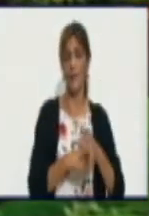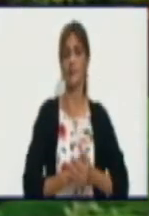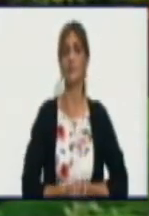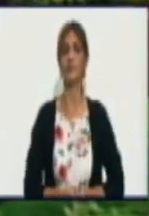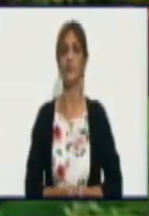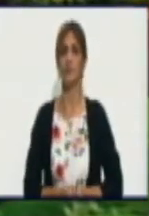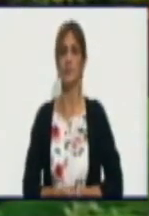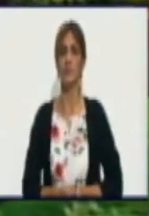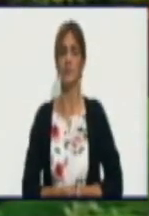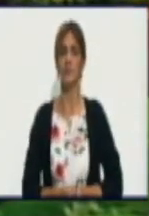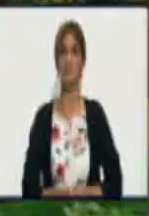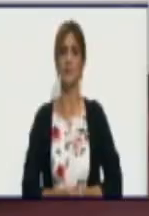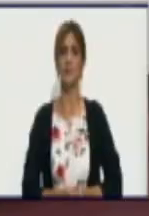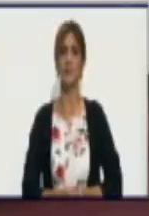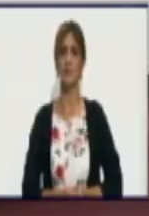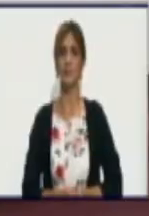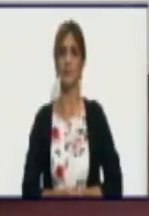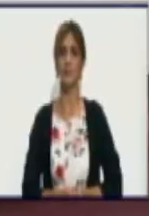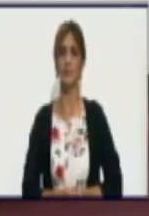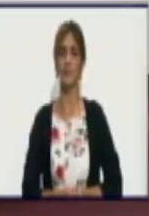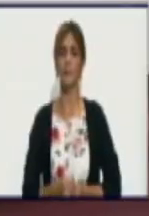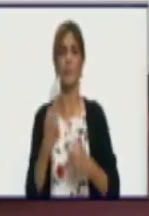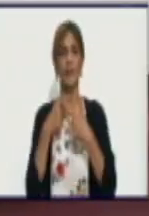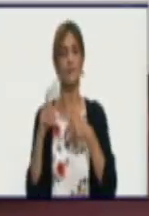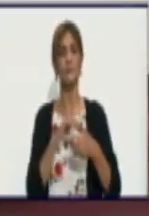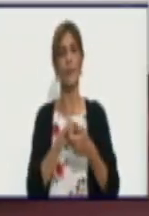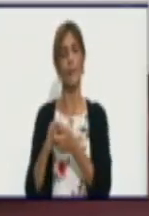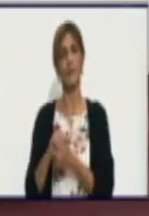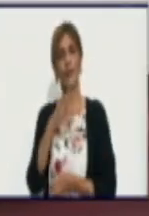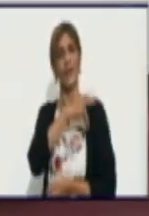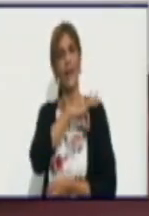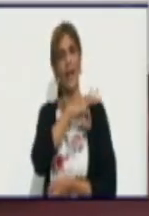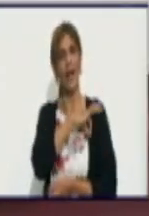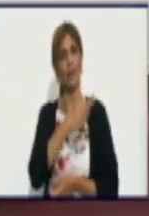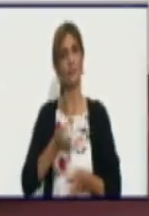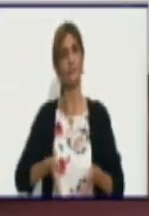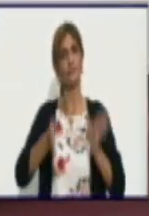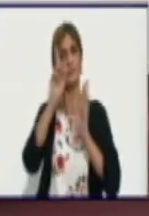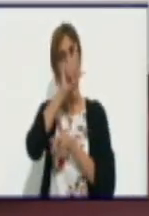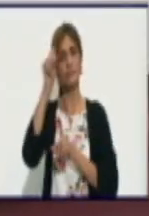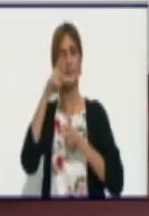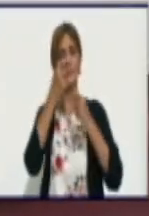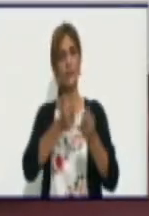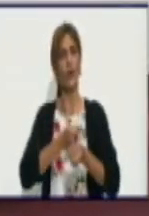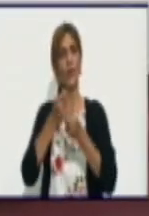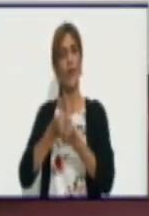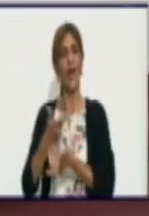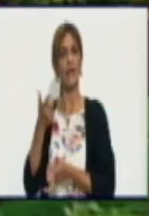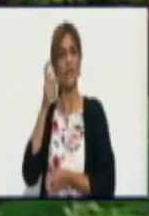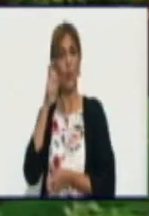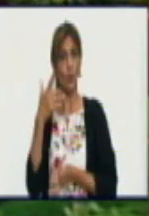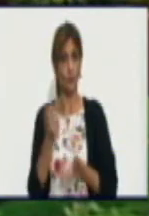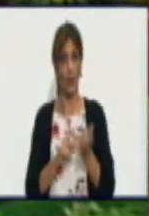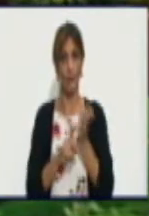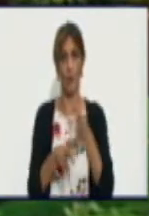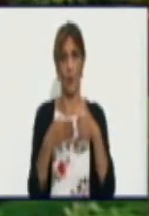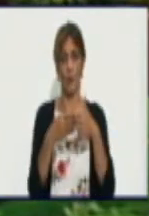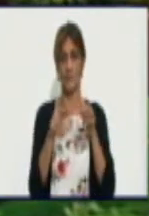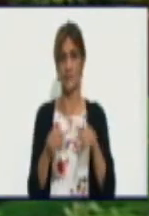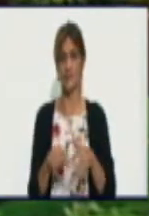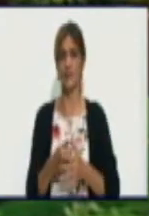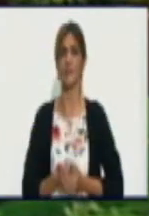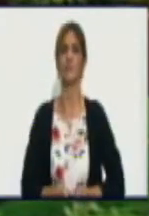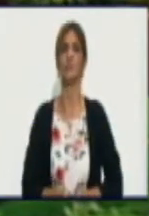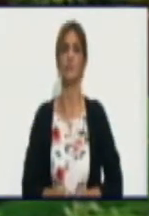en nuestra provincia de Granma el compañero Alexander Rojas Pérez director de o sea delegado del Ministerio de la Agricultura en la provincia y